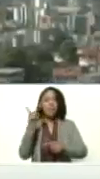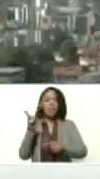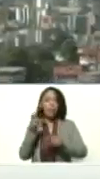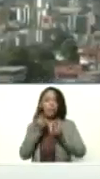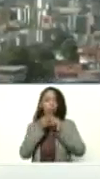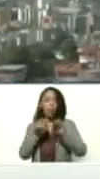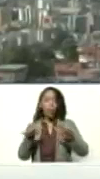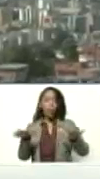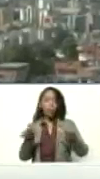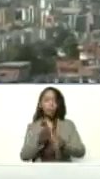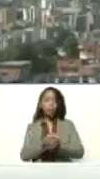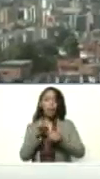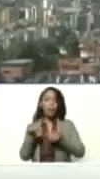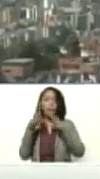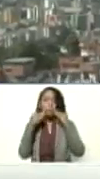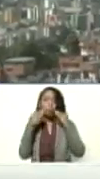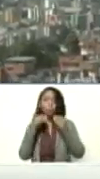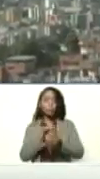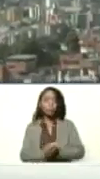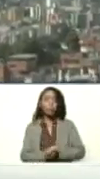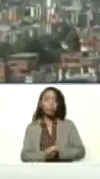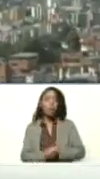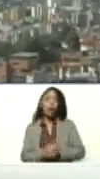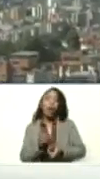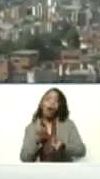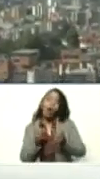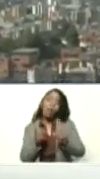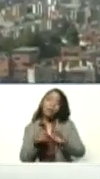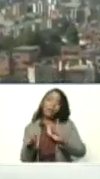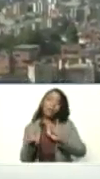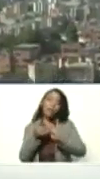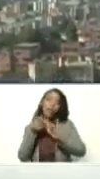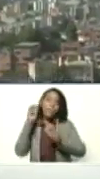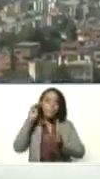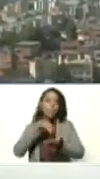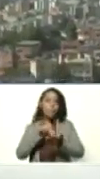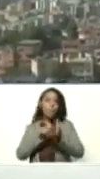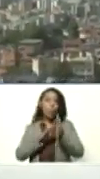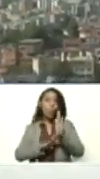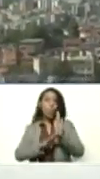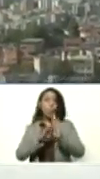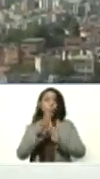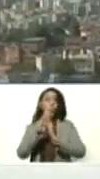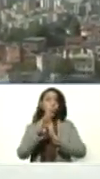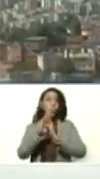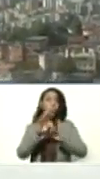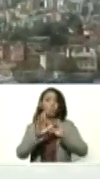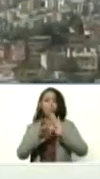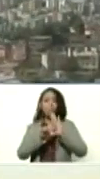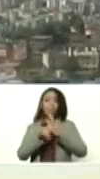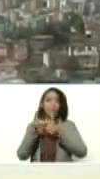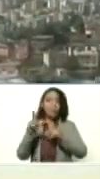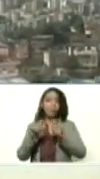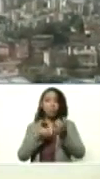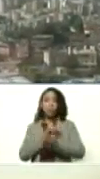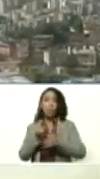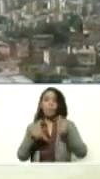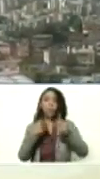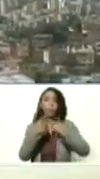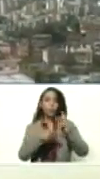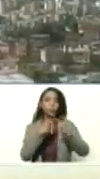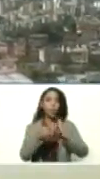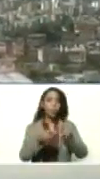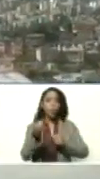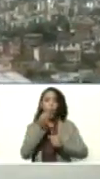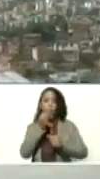masificar y replicar esta experiencia. Tal vez lo que venía afectando a Miranda eran los altos índices delictivos Mirandino, era un gran productor de